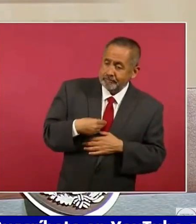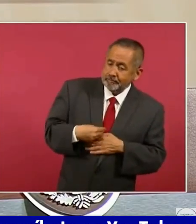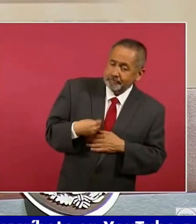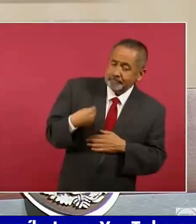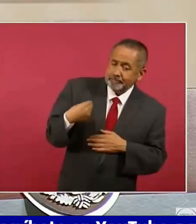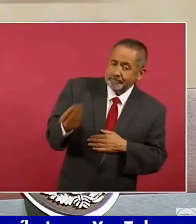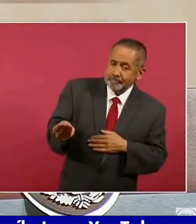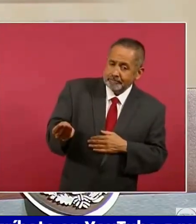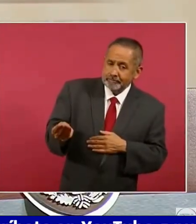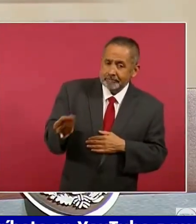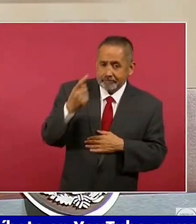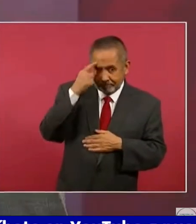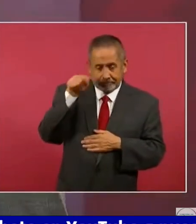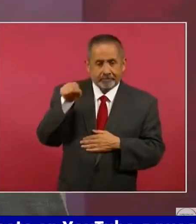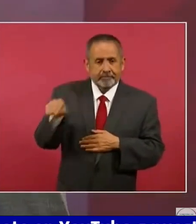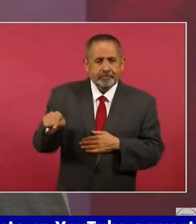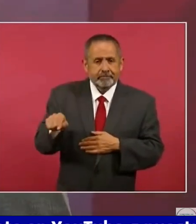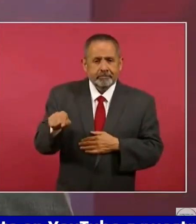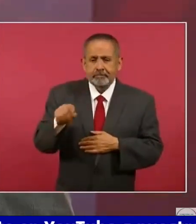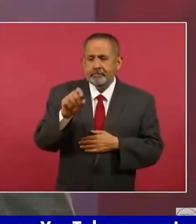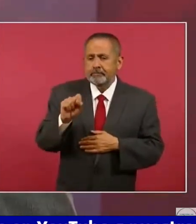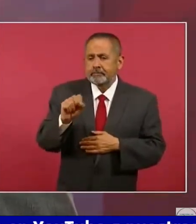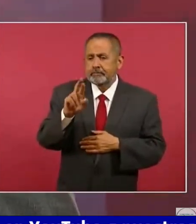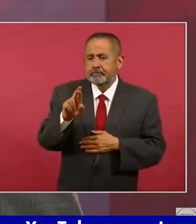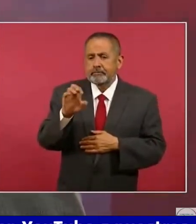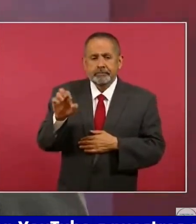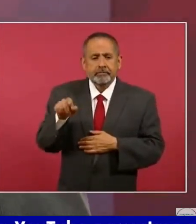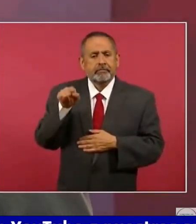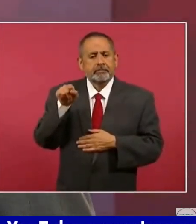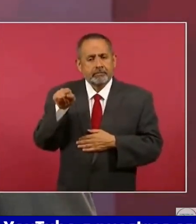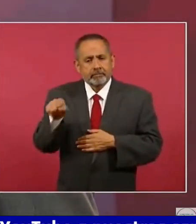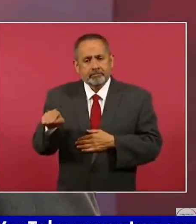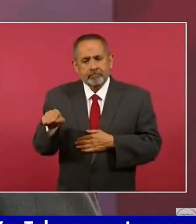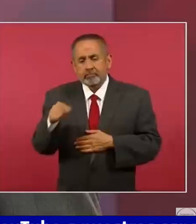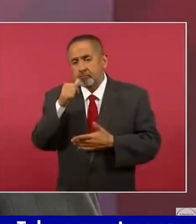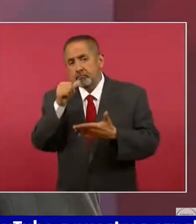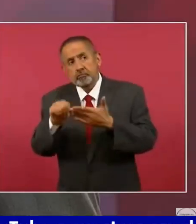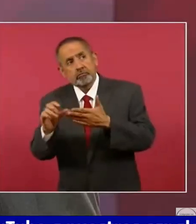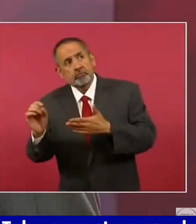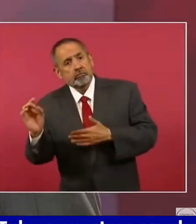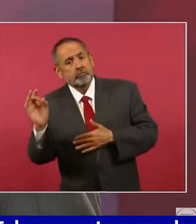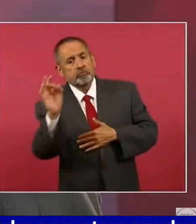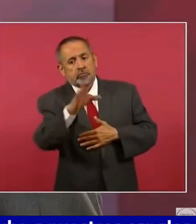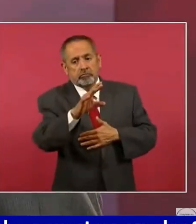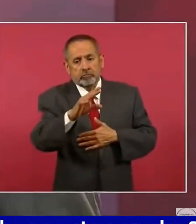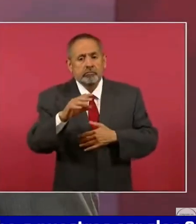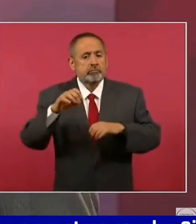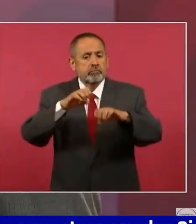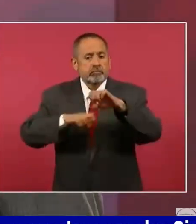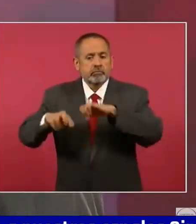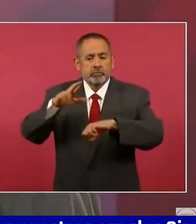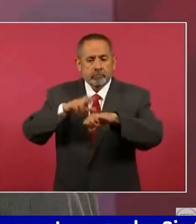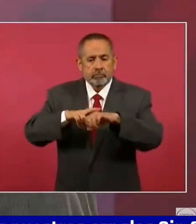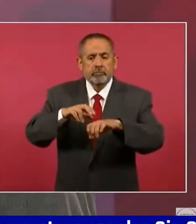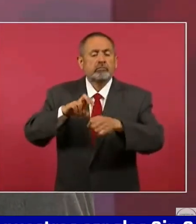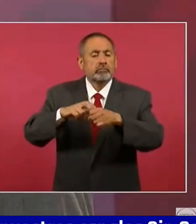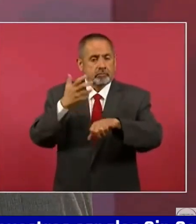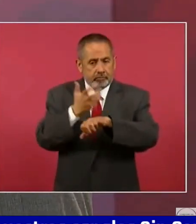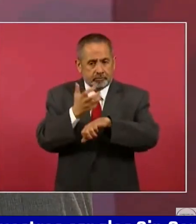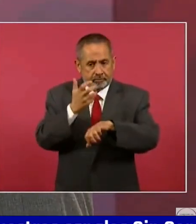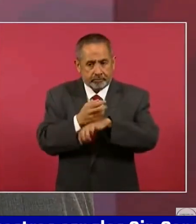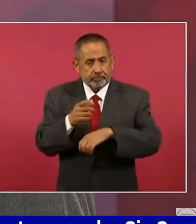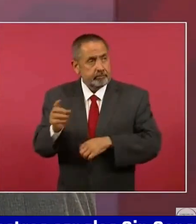a la Secretaría de Relaciones Exteriores para que la hicieran llegar al embajador de Estados Unidos.